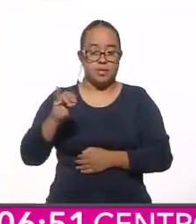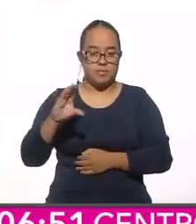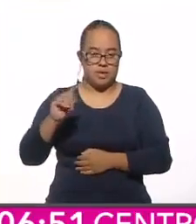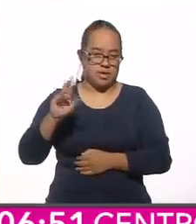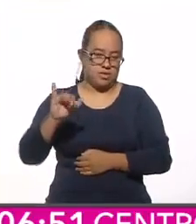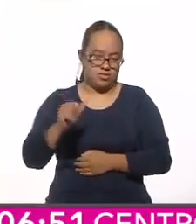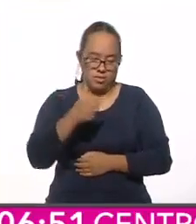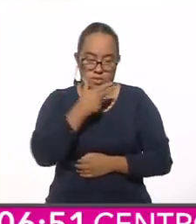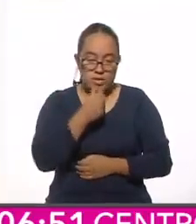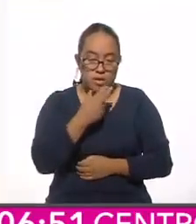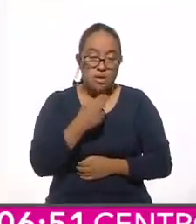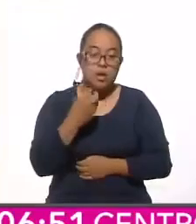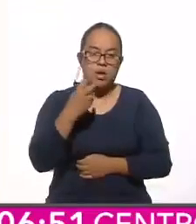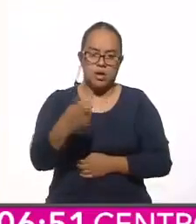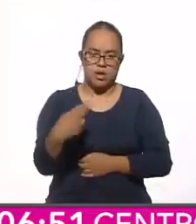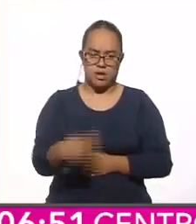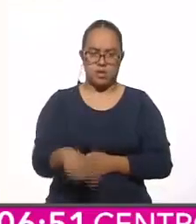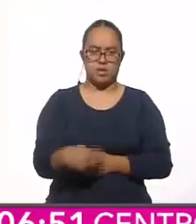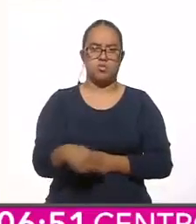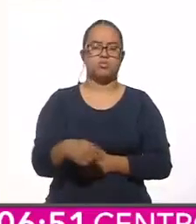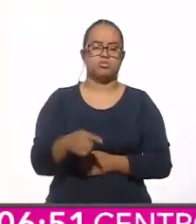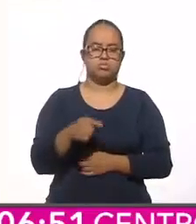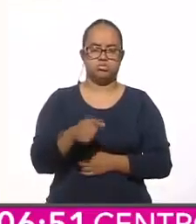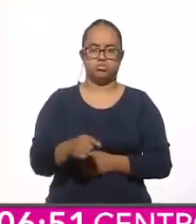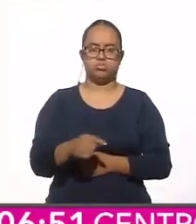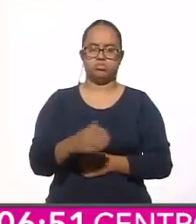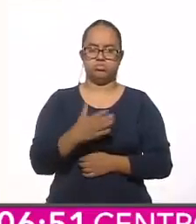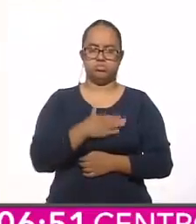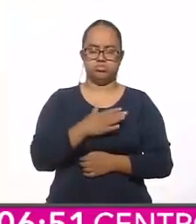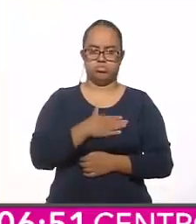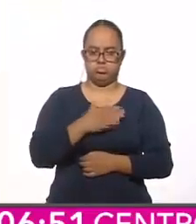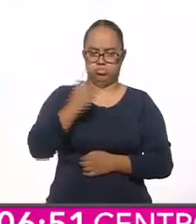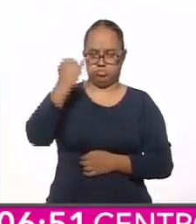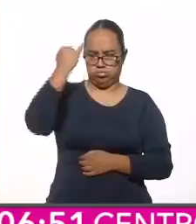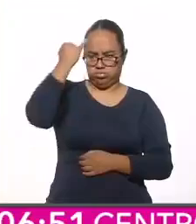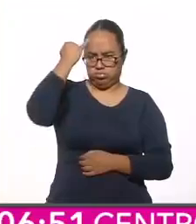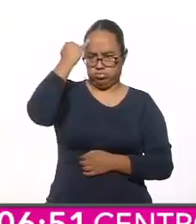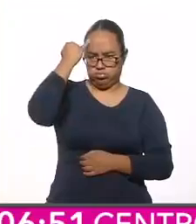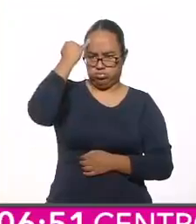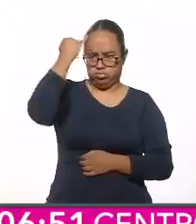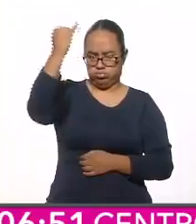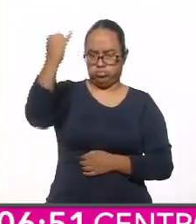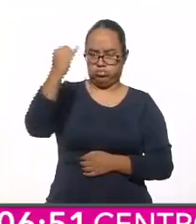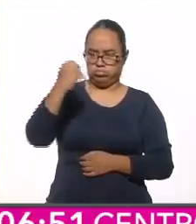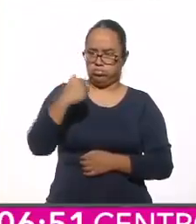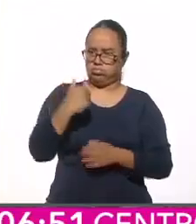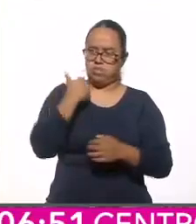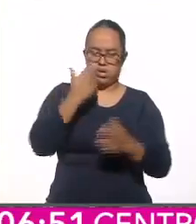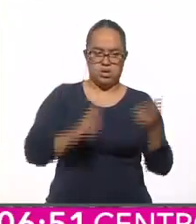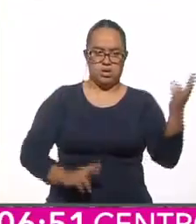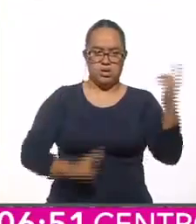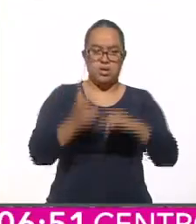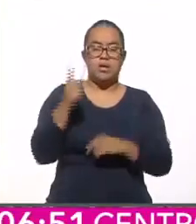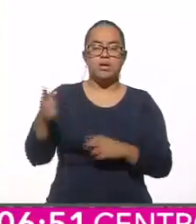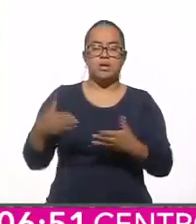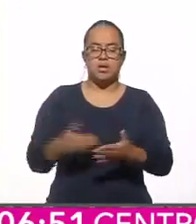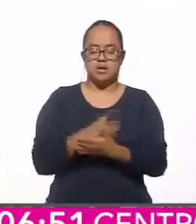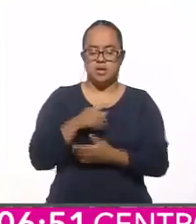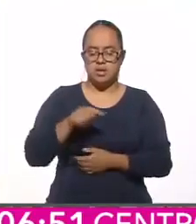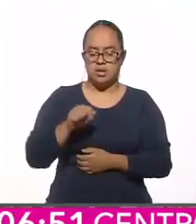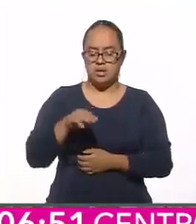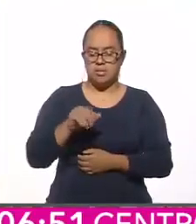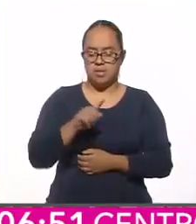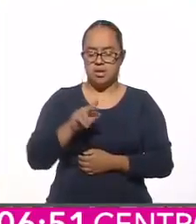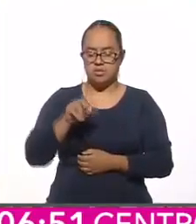que adoptó por su identificación con la causa insurgente, nació en Tamazula, pequeño pueblo de la Sierra de